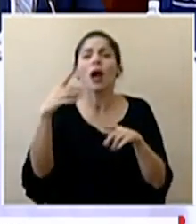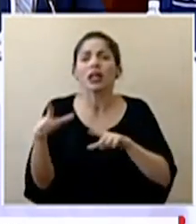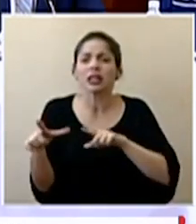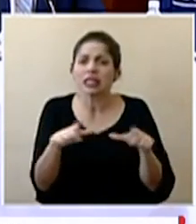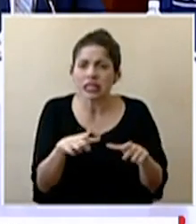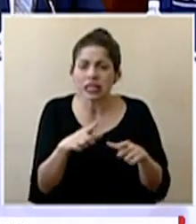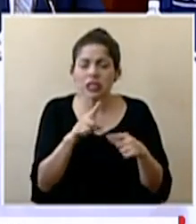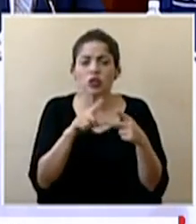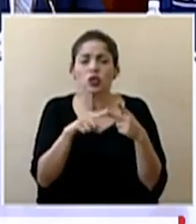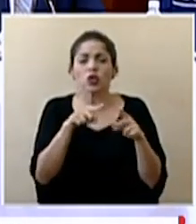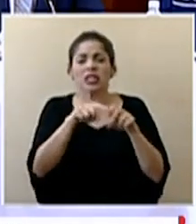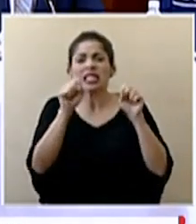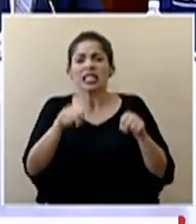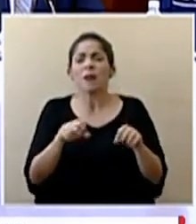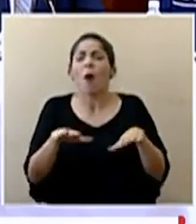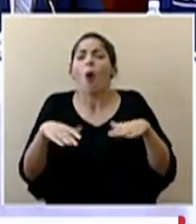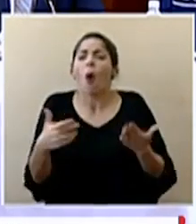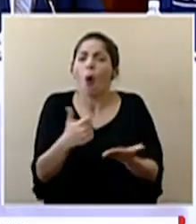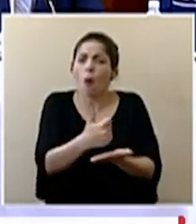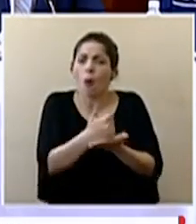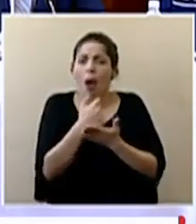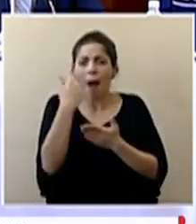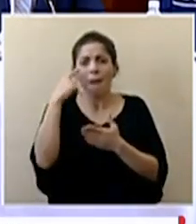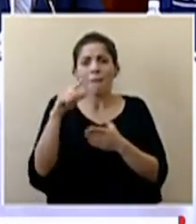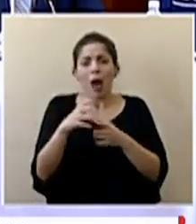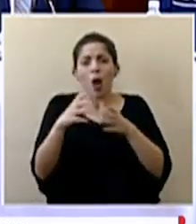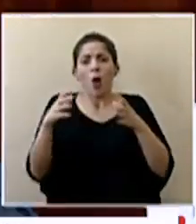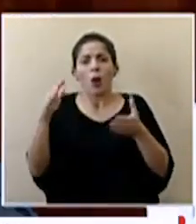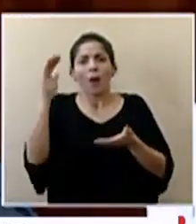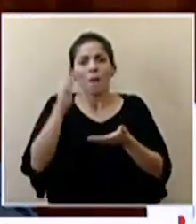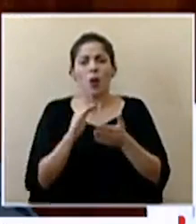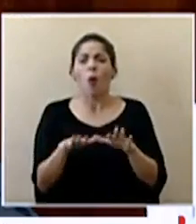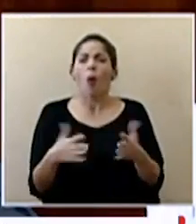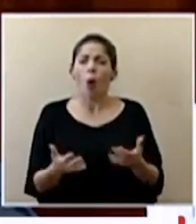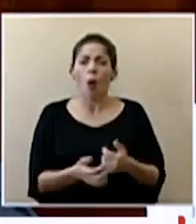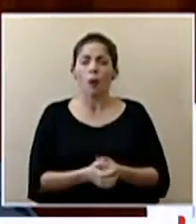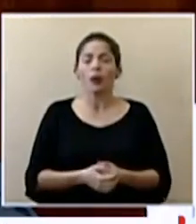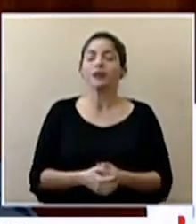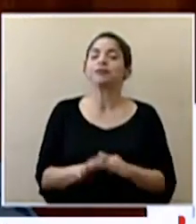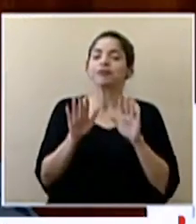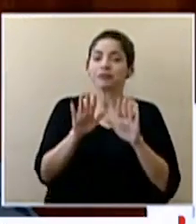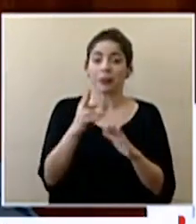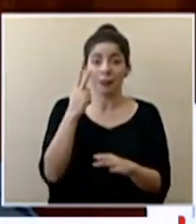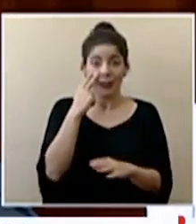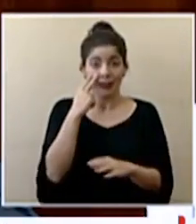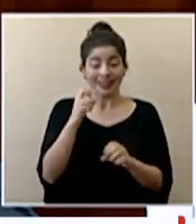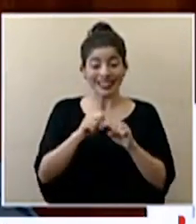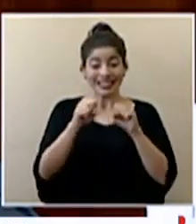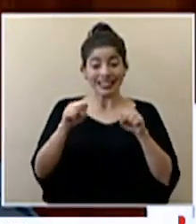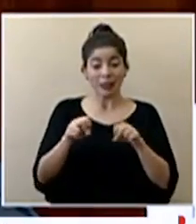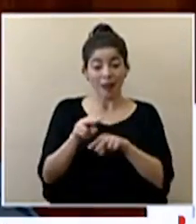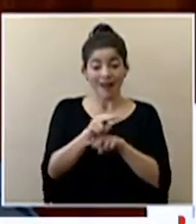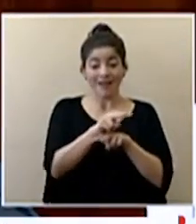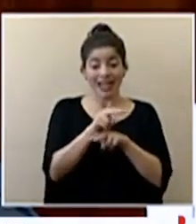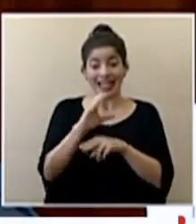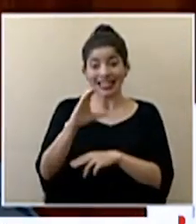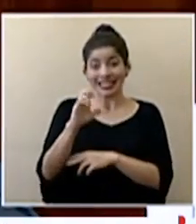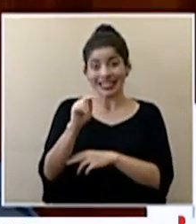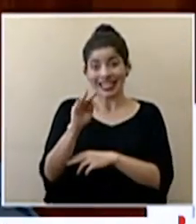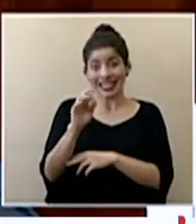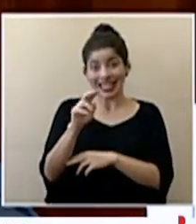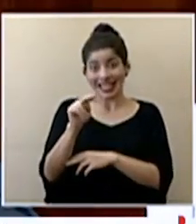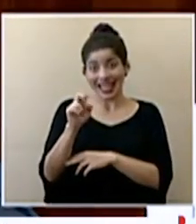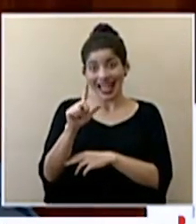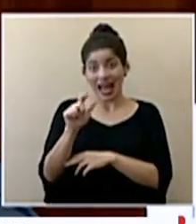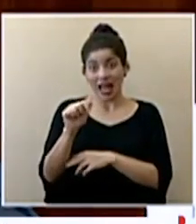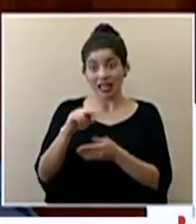puede ayudar este sistema al trabajo para mitigar el aumento en los casos ok vamos a ver el sistema de vigilancia centinela no es algo que estemos